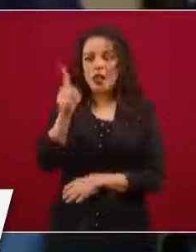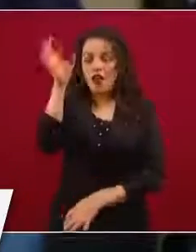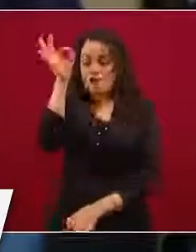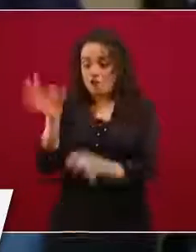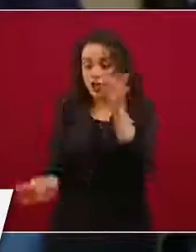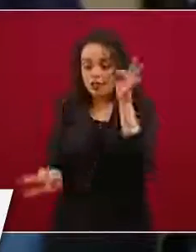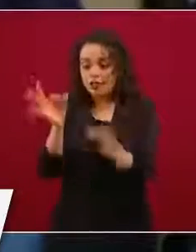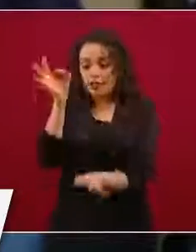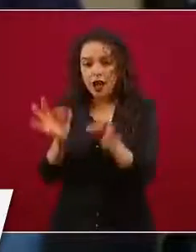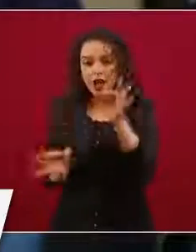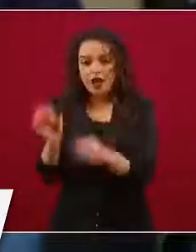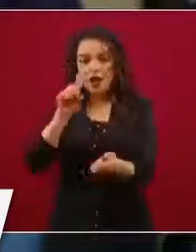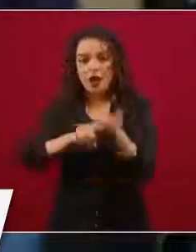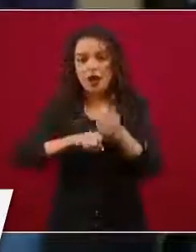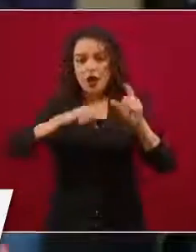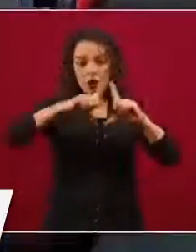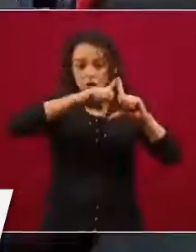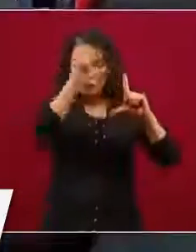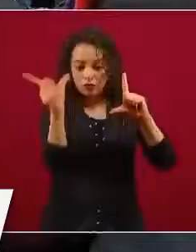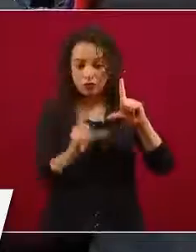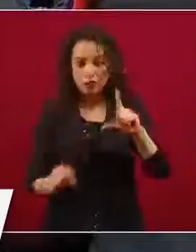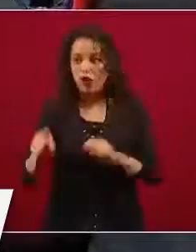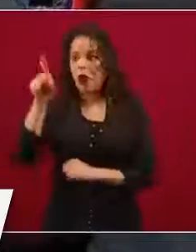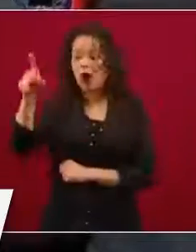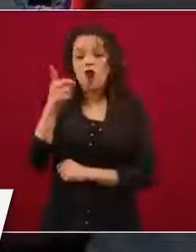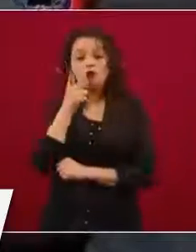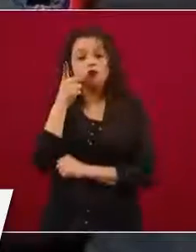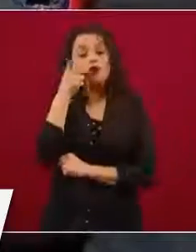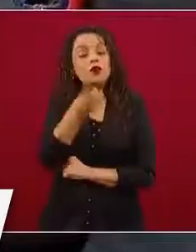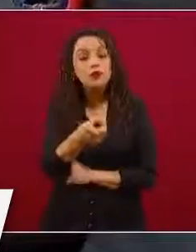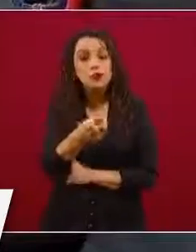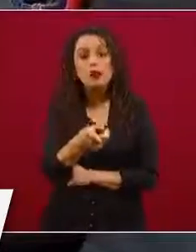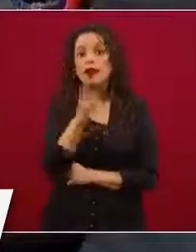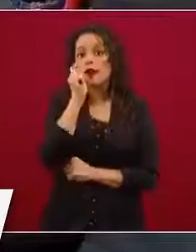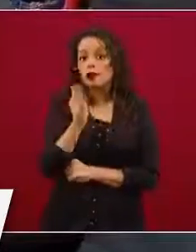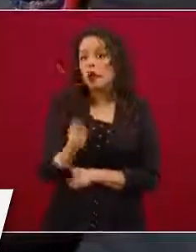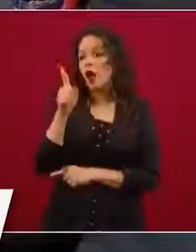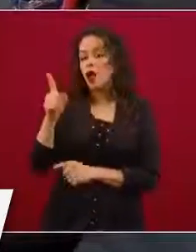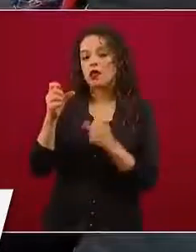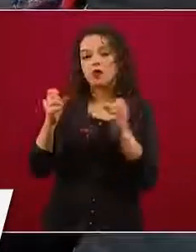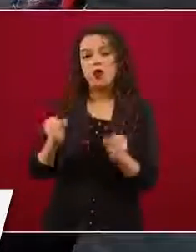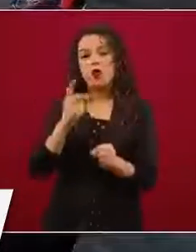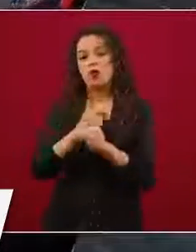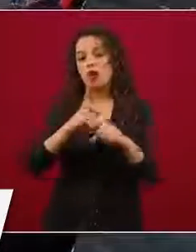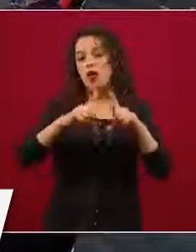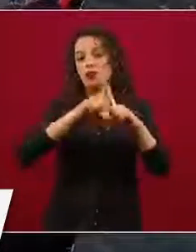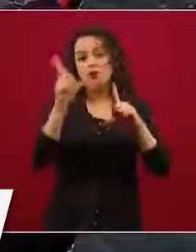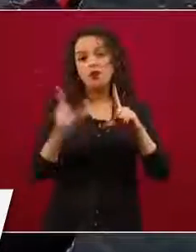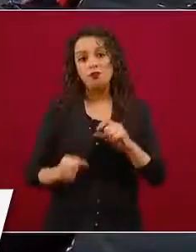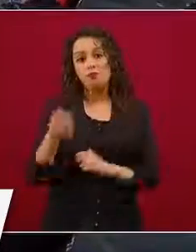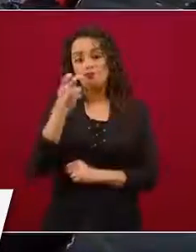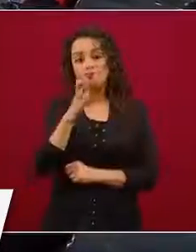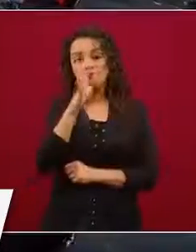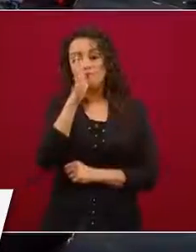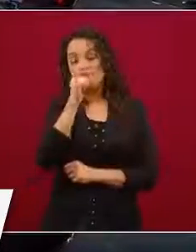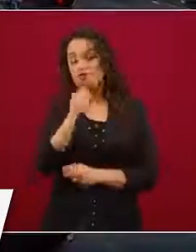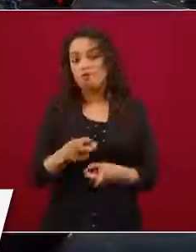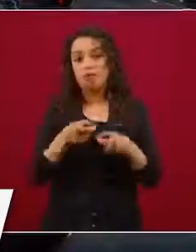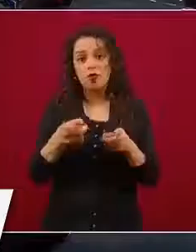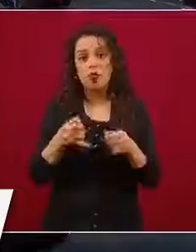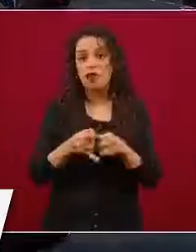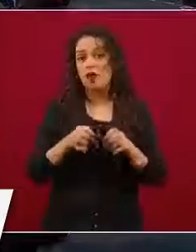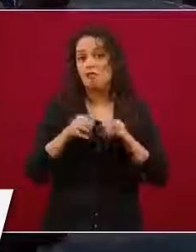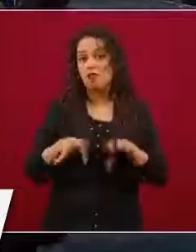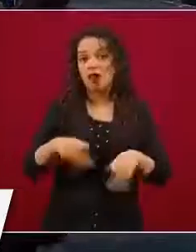República fue la que argumentó que era un asunto de seguridad nacional y que por lo tanto no podía darse a conocer esa información.